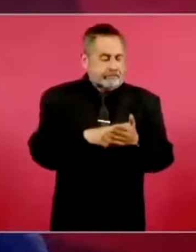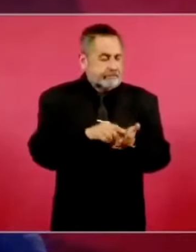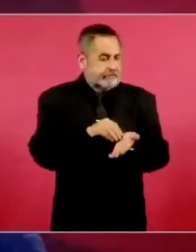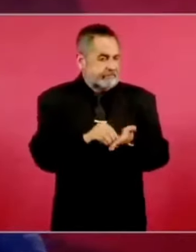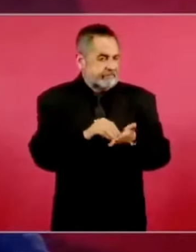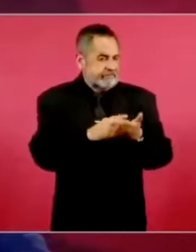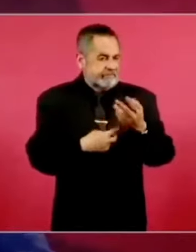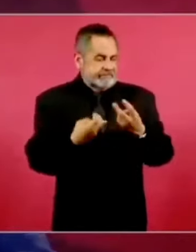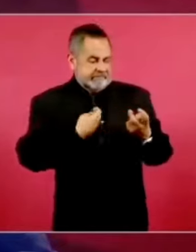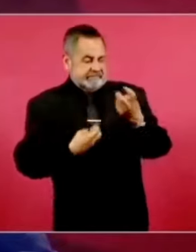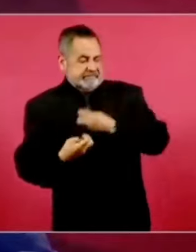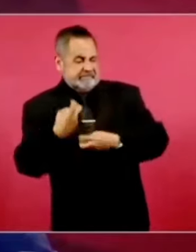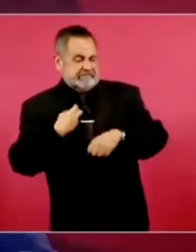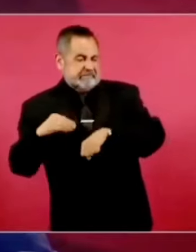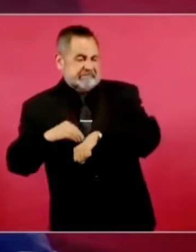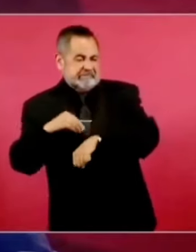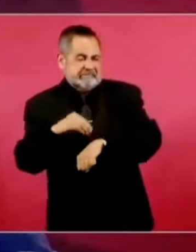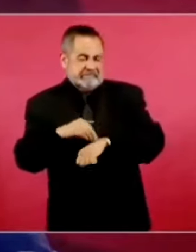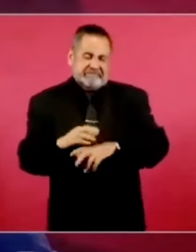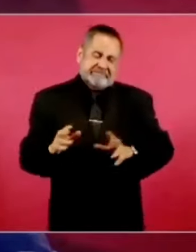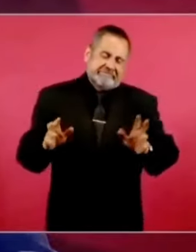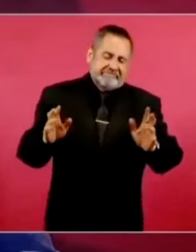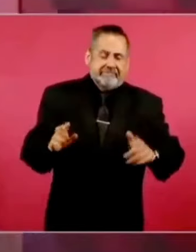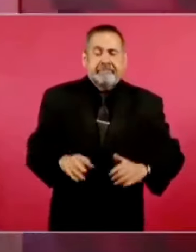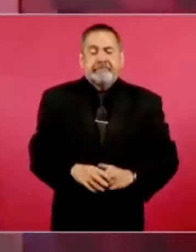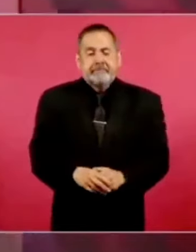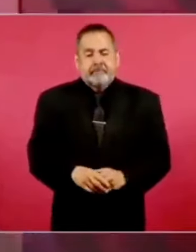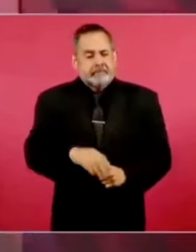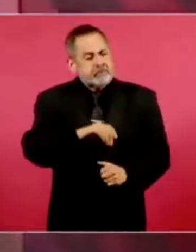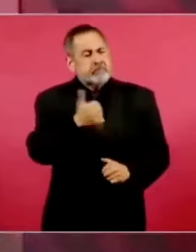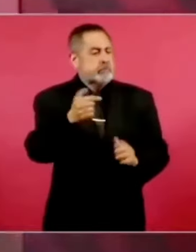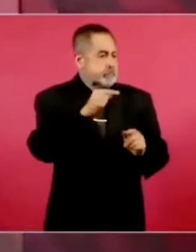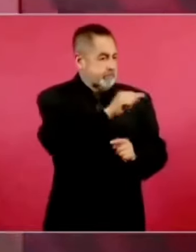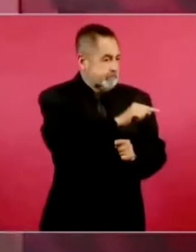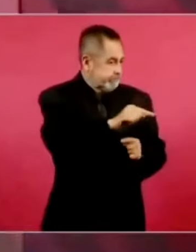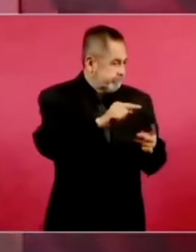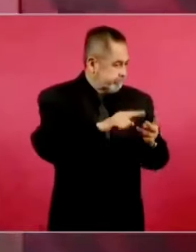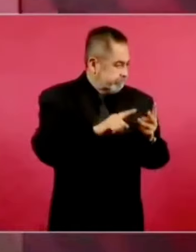y a otros medios.